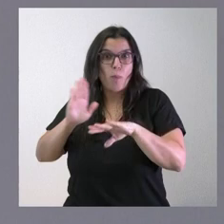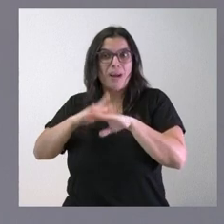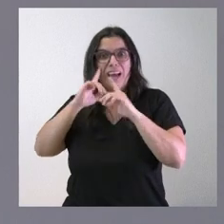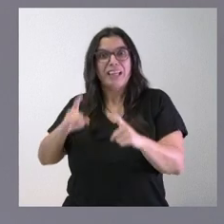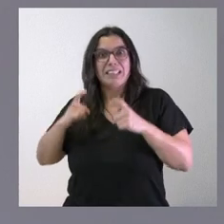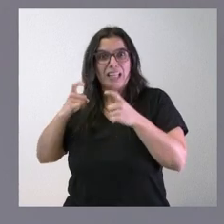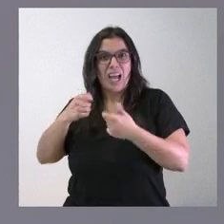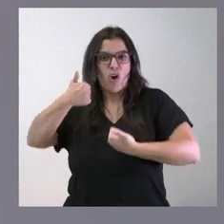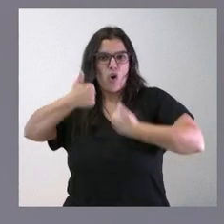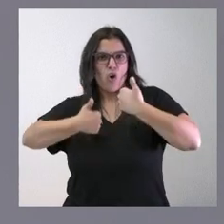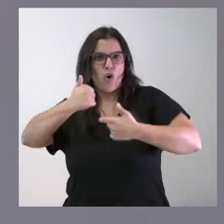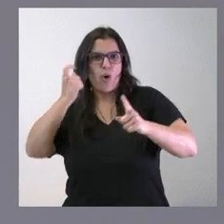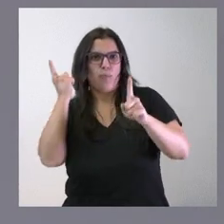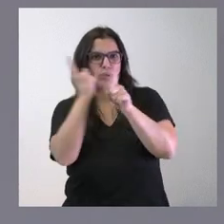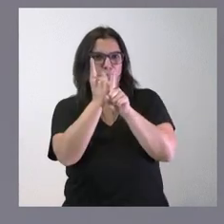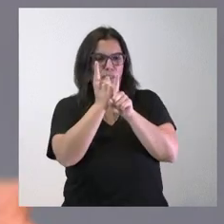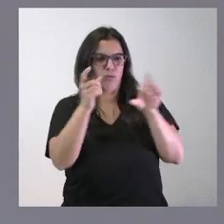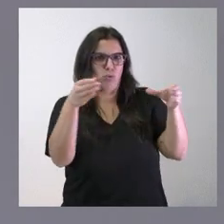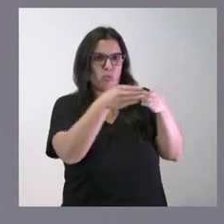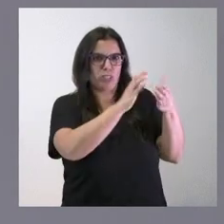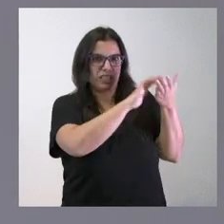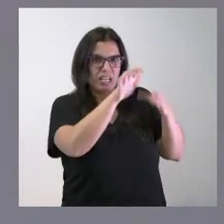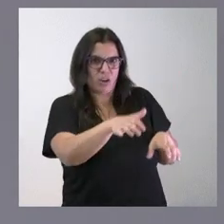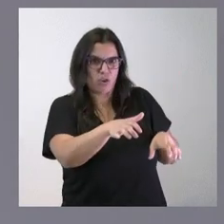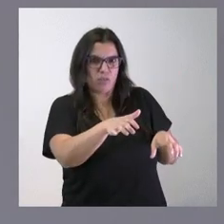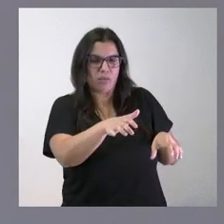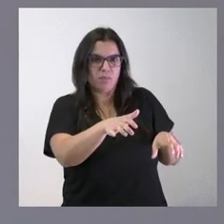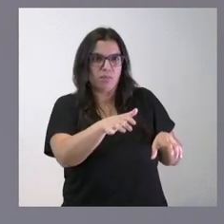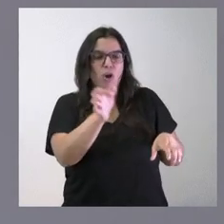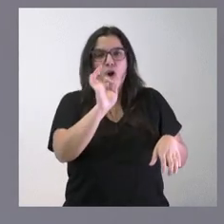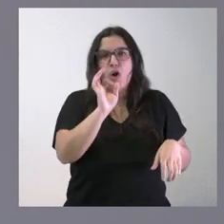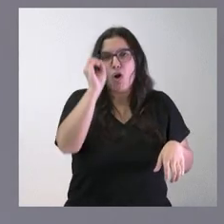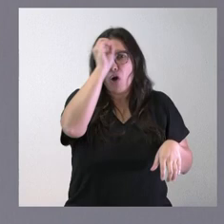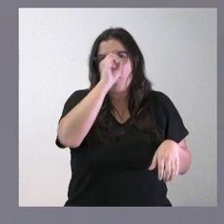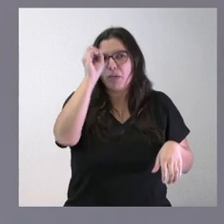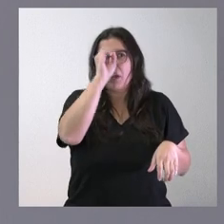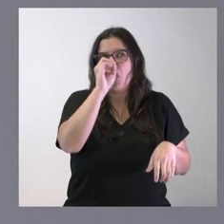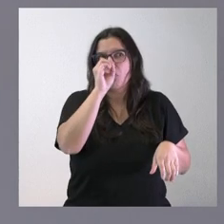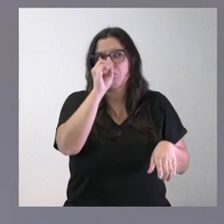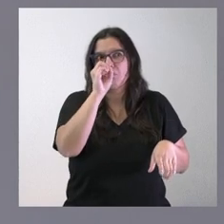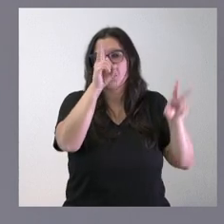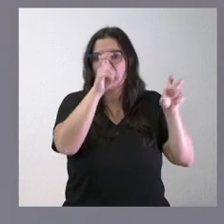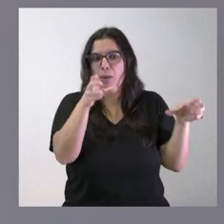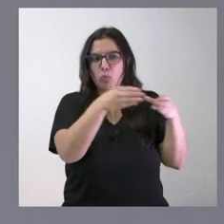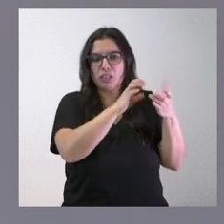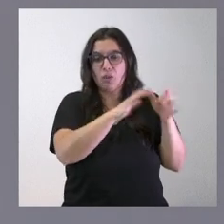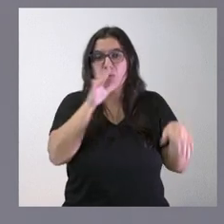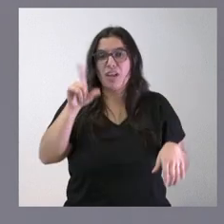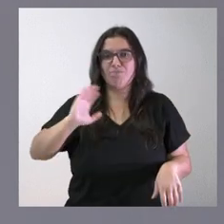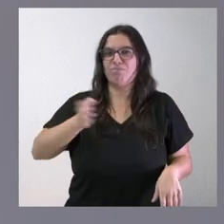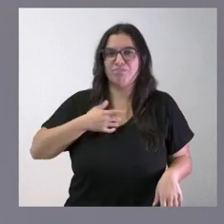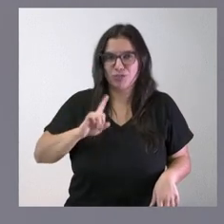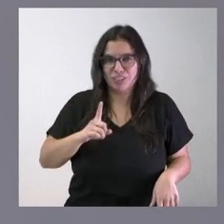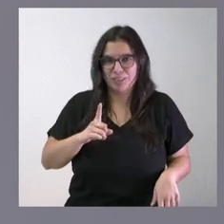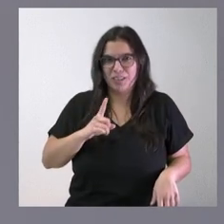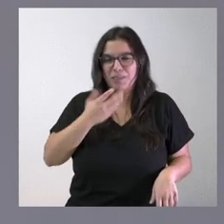en este caso a la Junta de Castilla y León o pedir opinión sobre miembros de la Junta de Castilla y León quizás porque no se atreve a pedirles